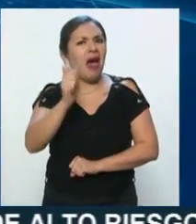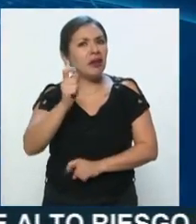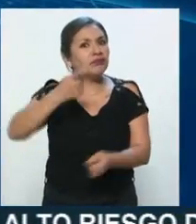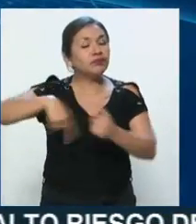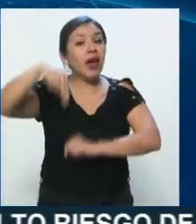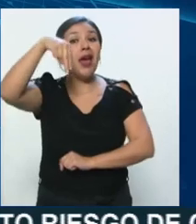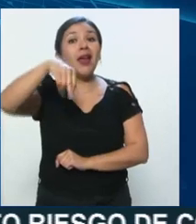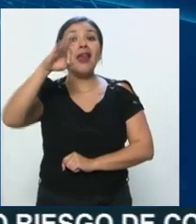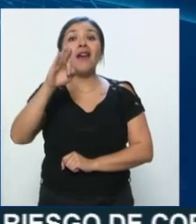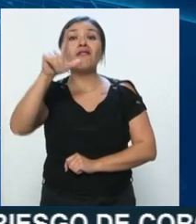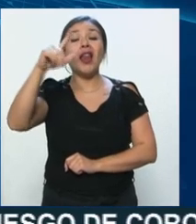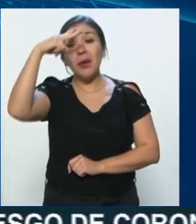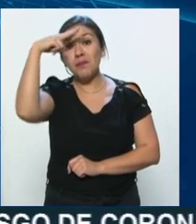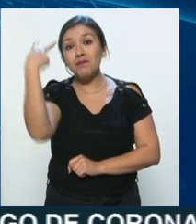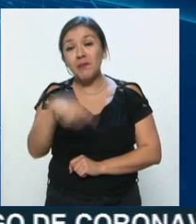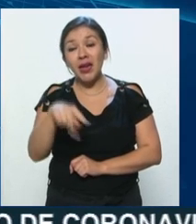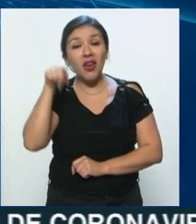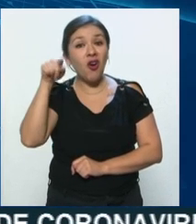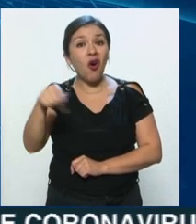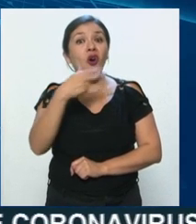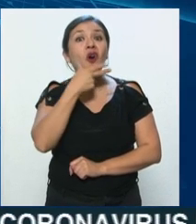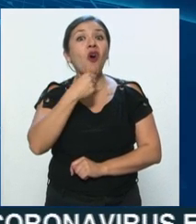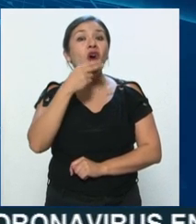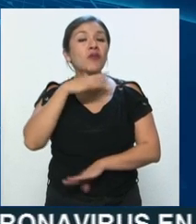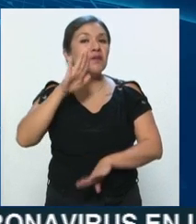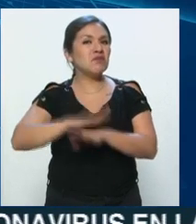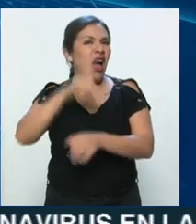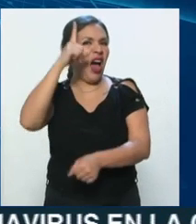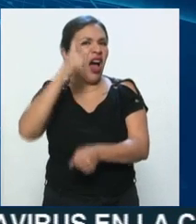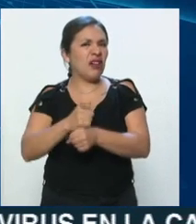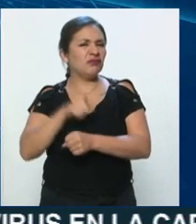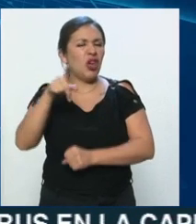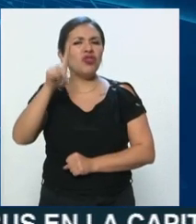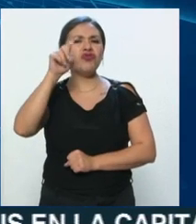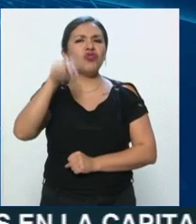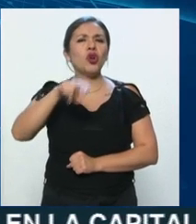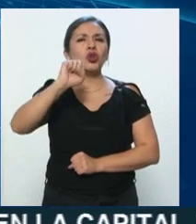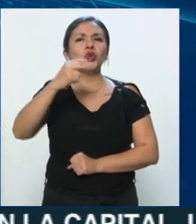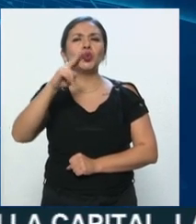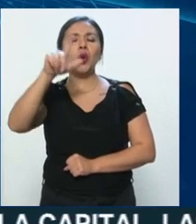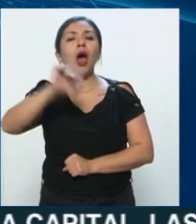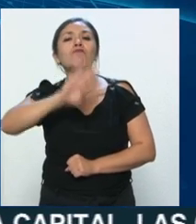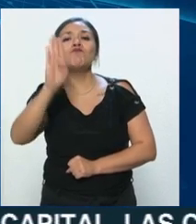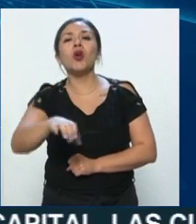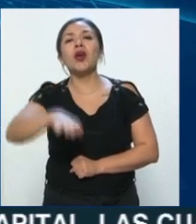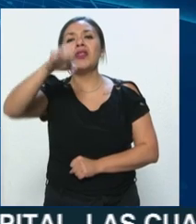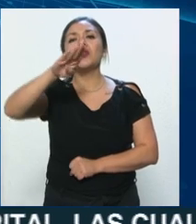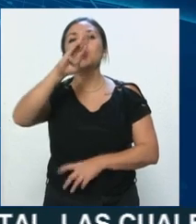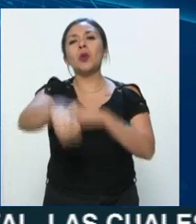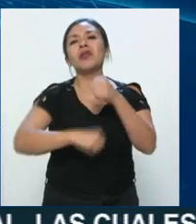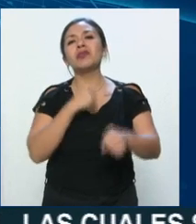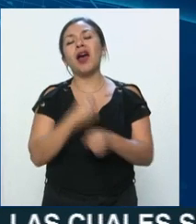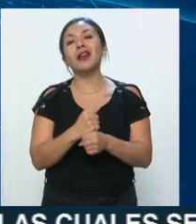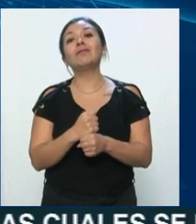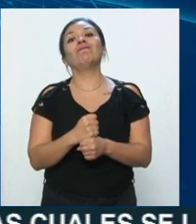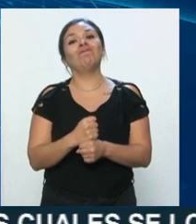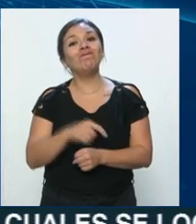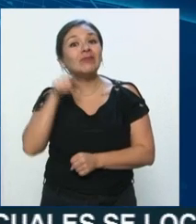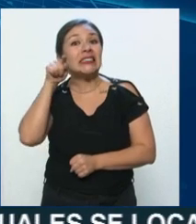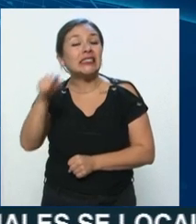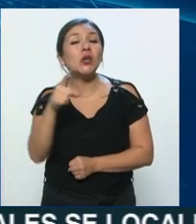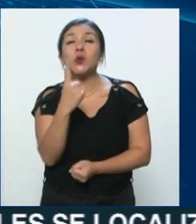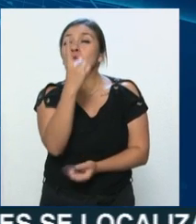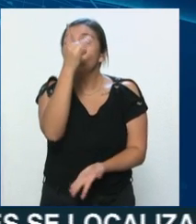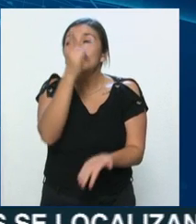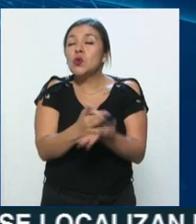la NFL en México, el head coach, el legendario Miami Dolphins, Don Shula, que muere a los 90 años de edad y que además poseedor, el